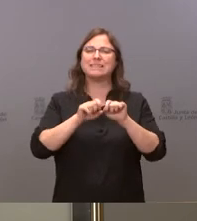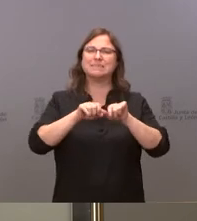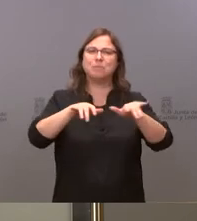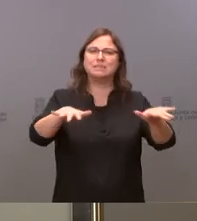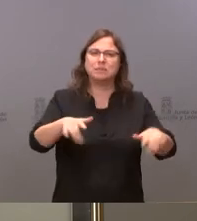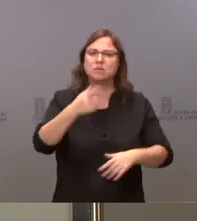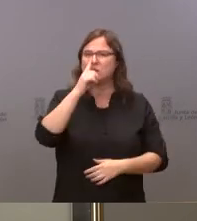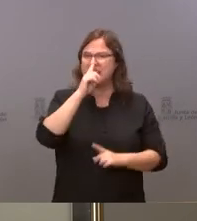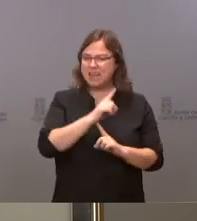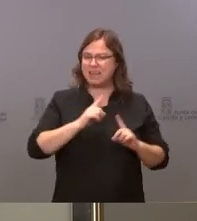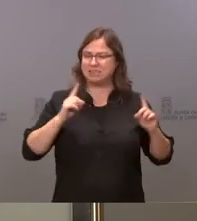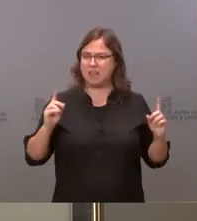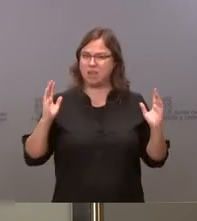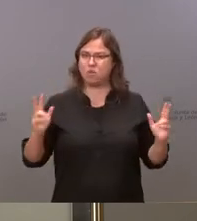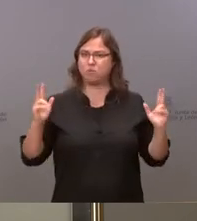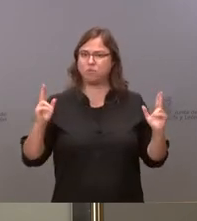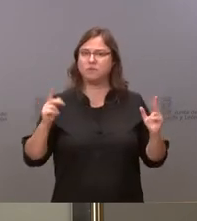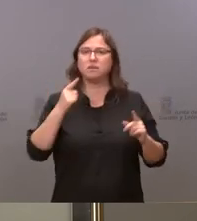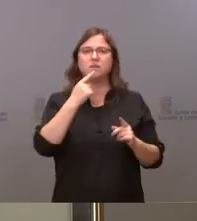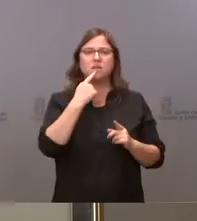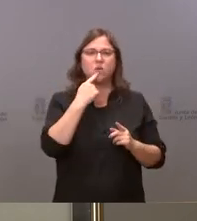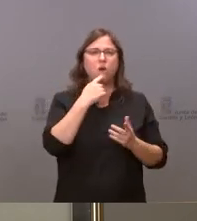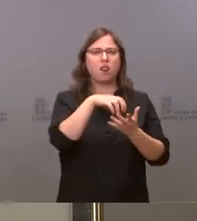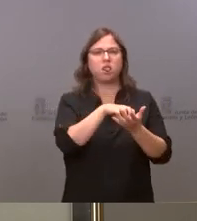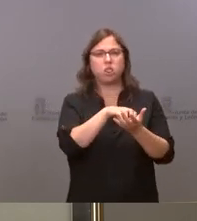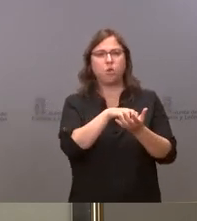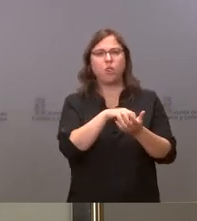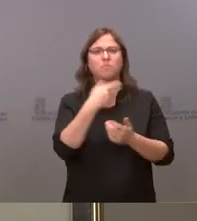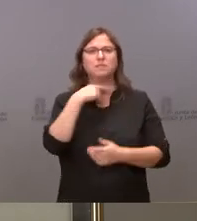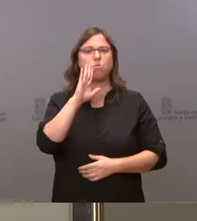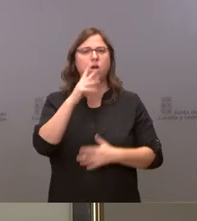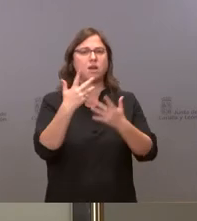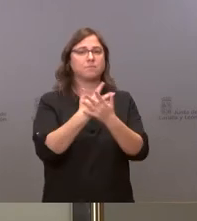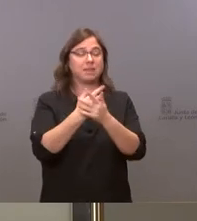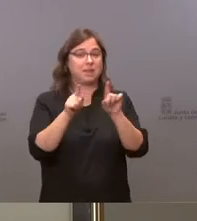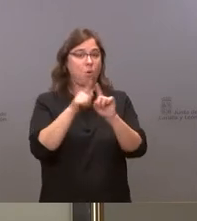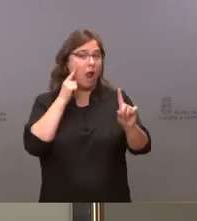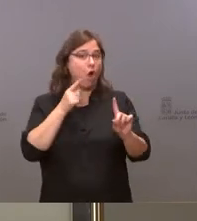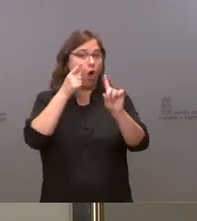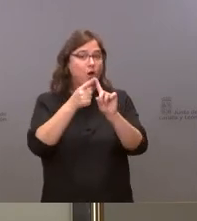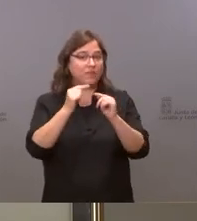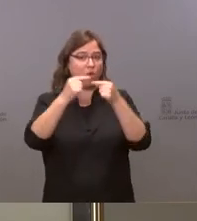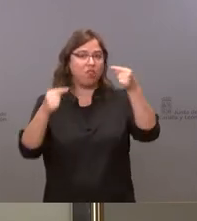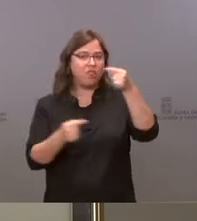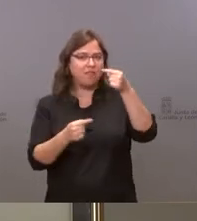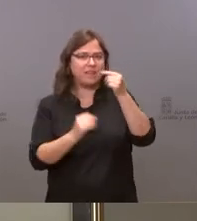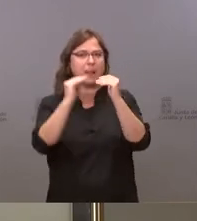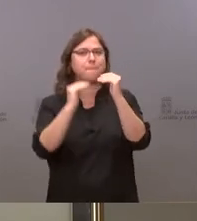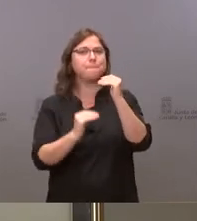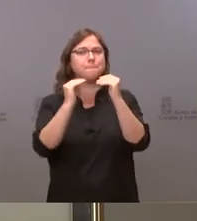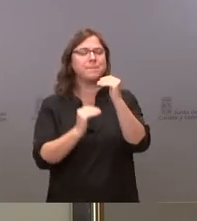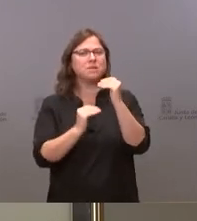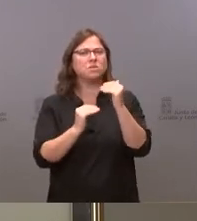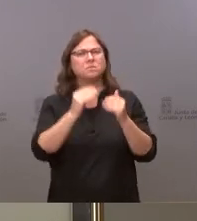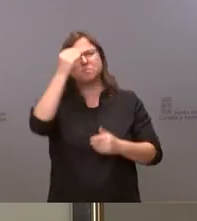si este año con esas incertidumbres que nos acaba de comentar y también el objetivo de DECIS que va a ser menos se prevé